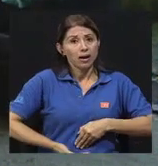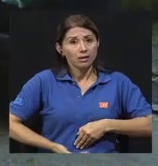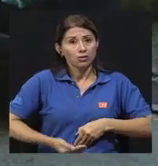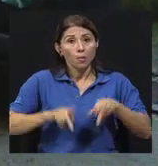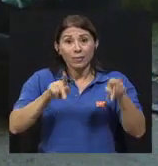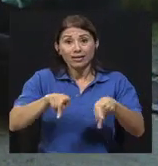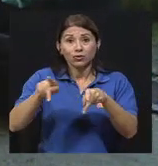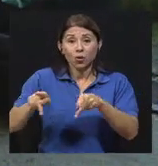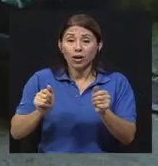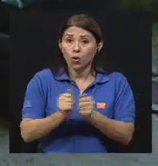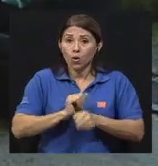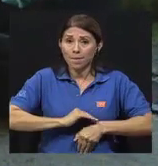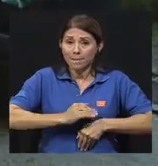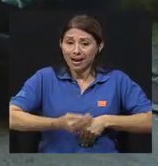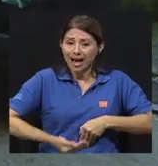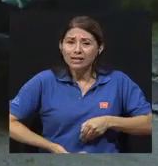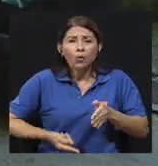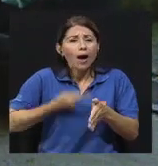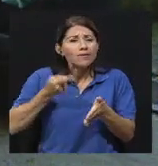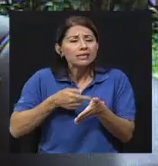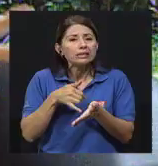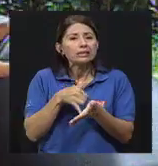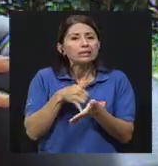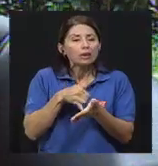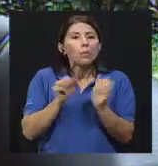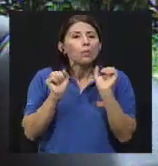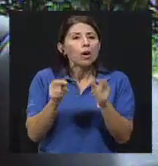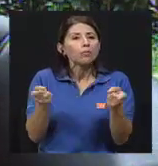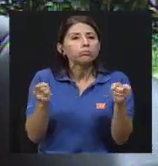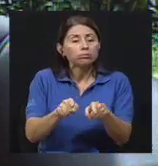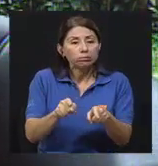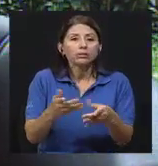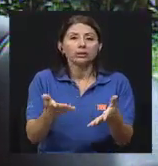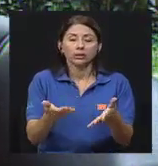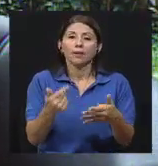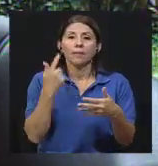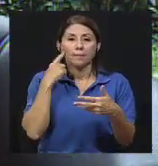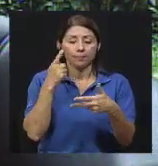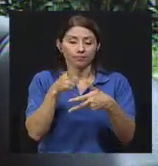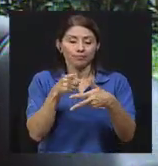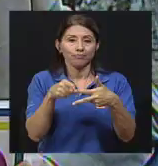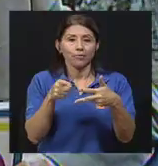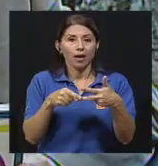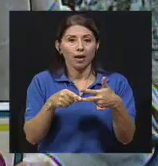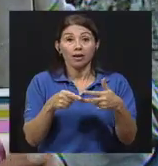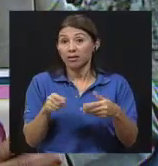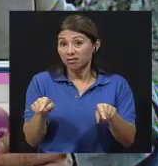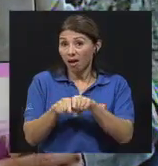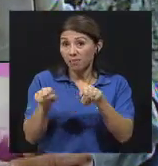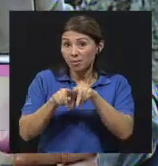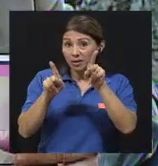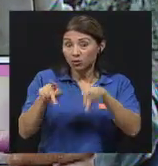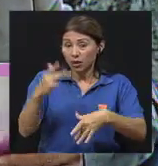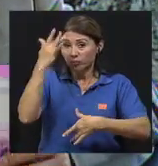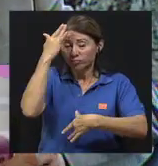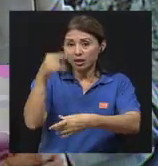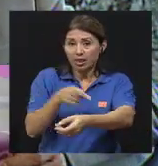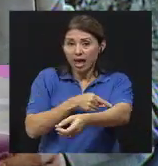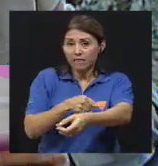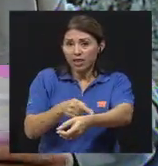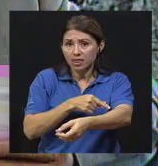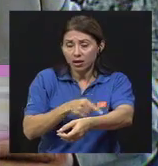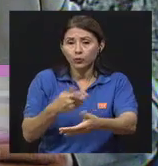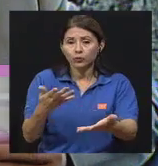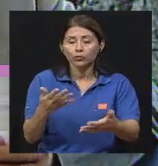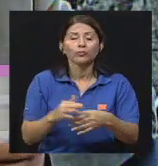considera que hay un poco de inmunodeficiencia. Entonces esas son las poblaciones que me preocuparían. Y los diabéticos también, que van cada